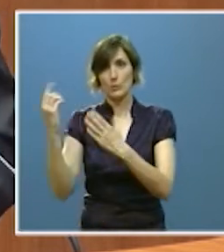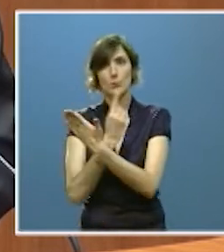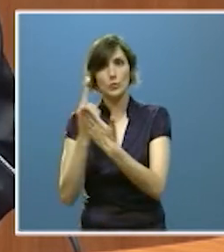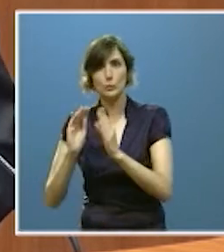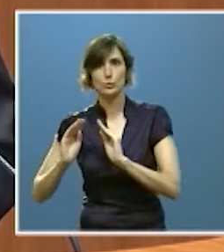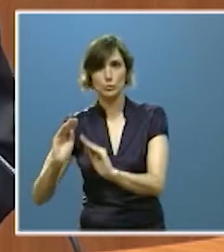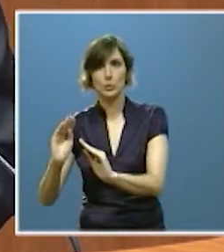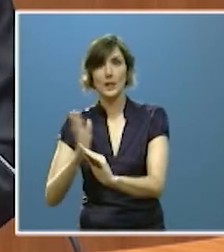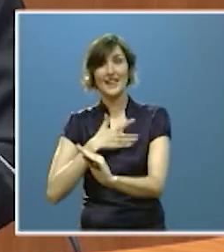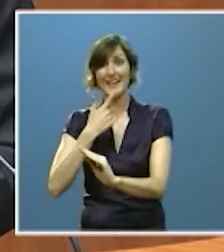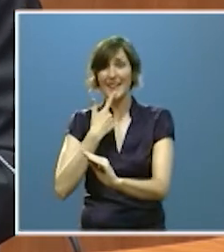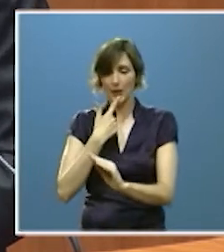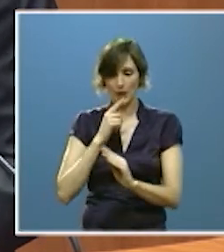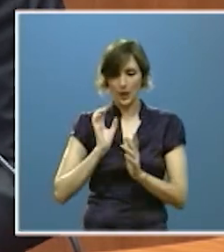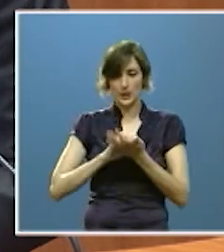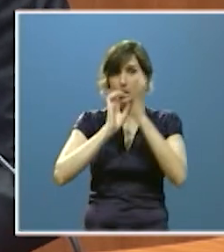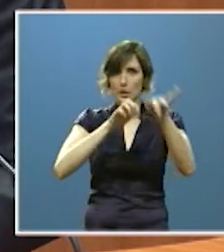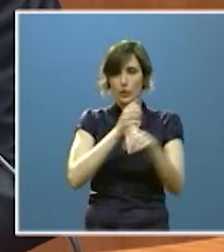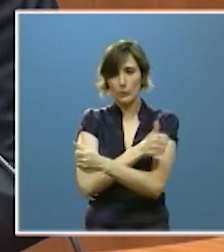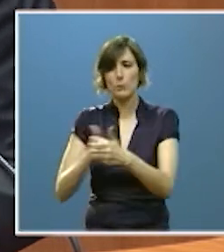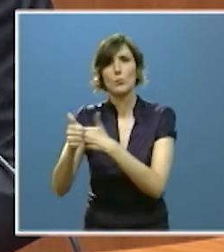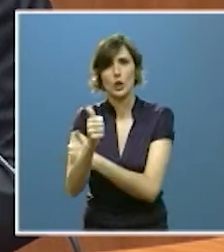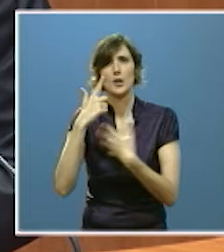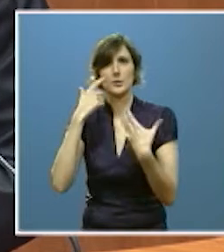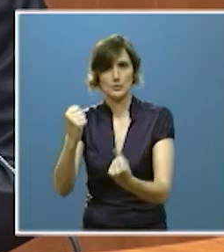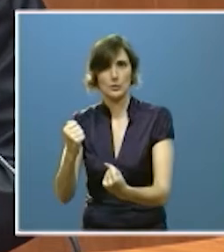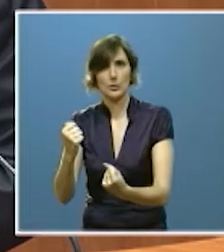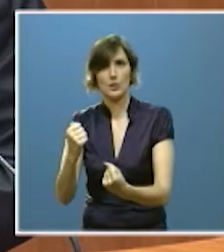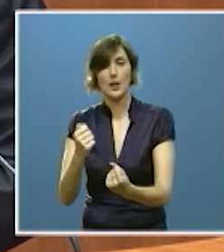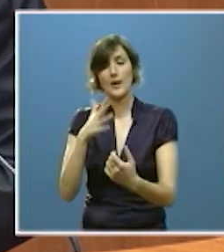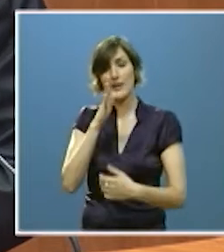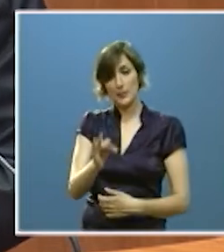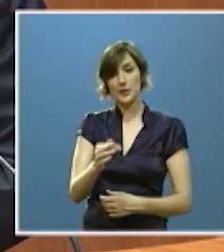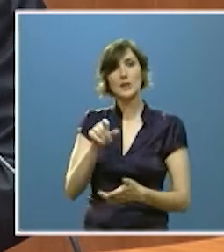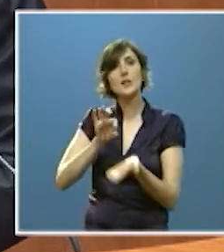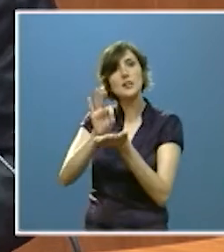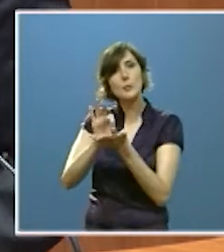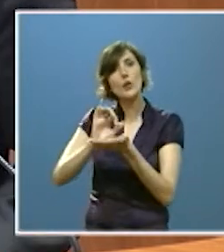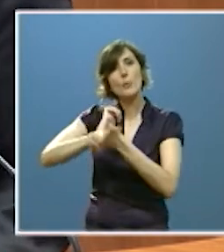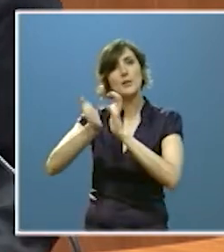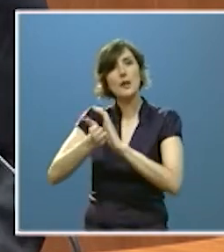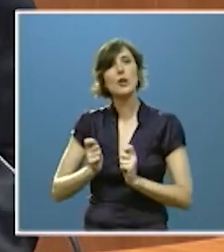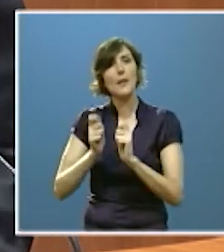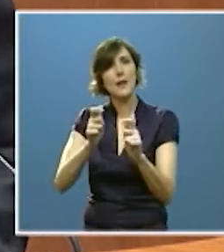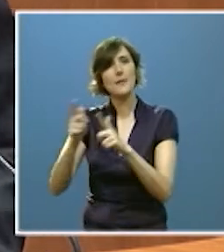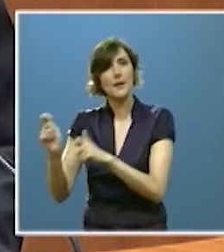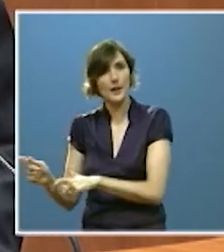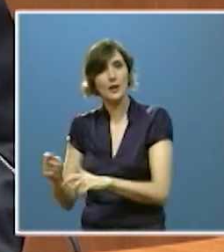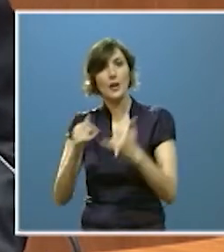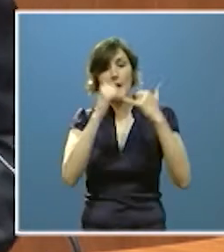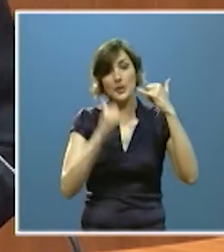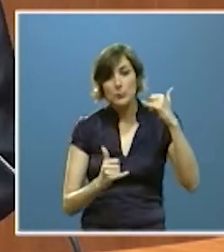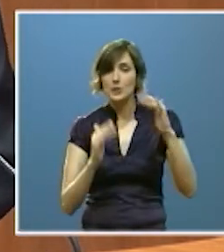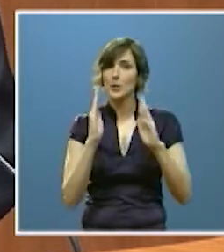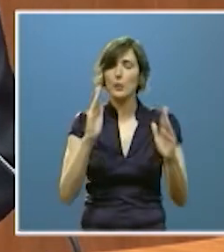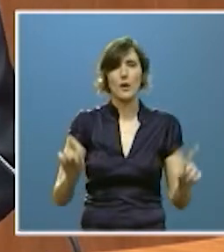la prioridad que le hemos otorgado y explica además por qué hemos podido aumentar servicios y prestaciones en tiempos de durísima crisis